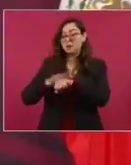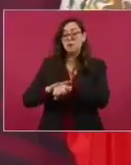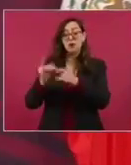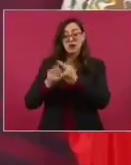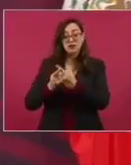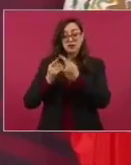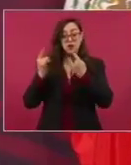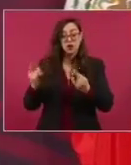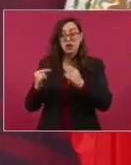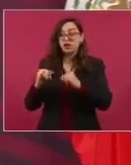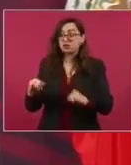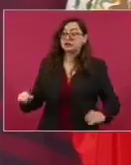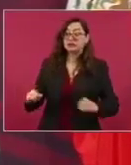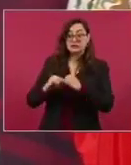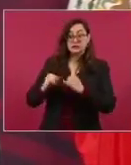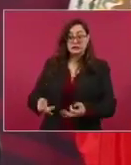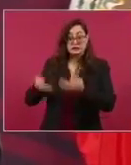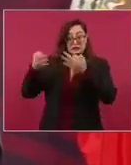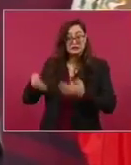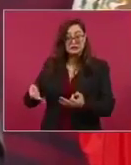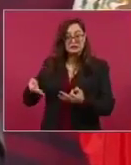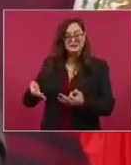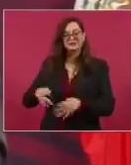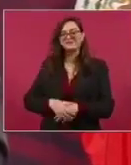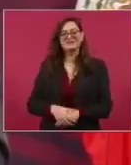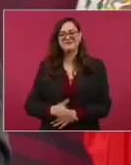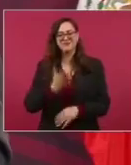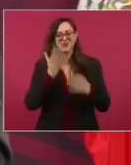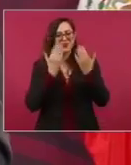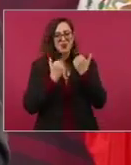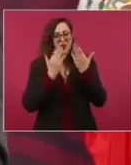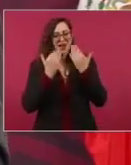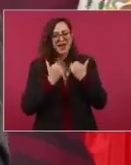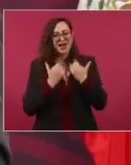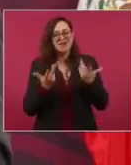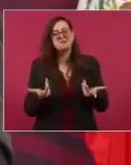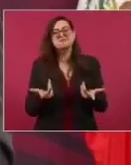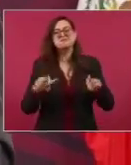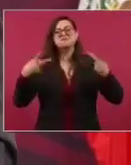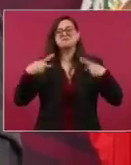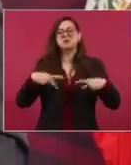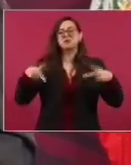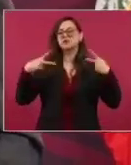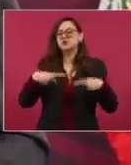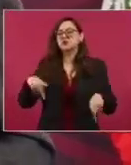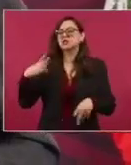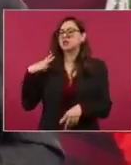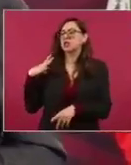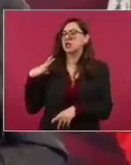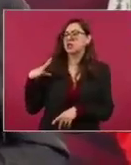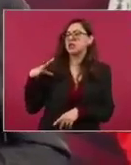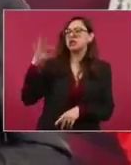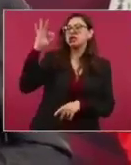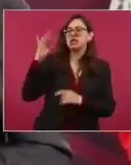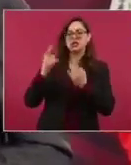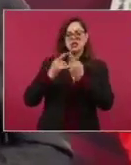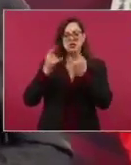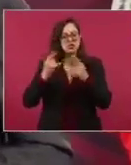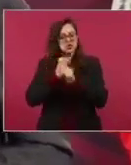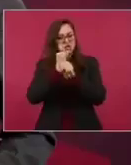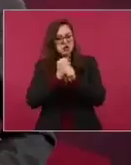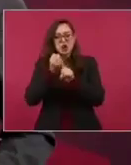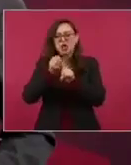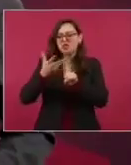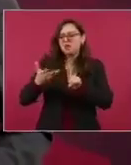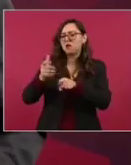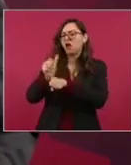y el apoyo voluntario de intelectuales, historiadores, antropólogos,